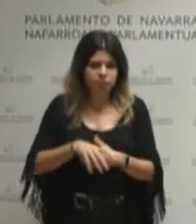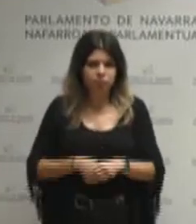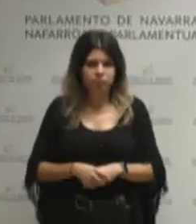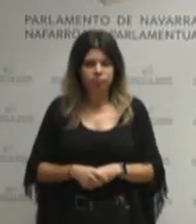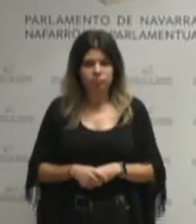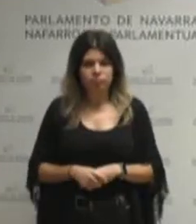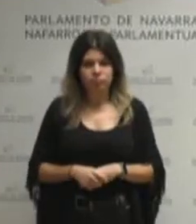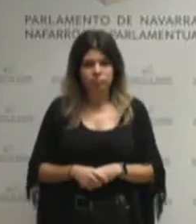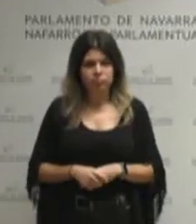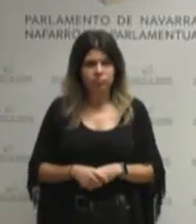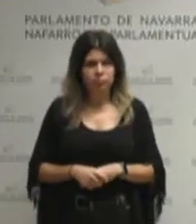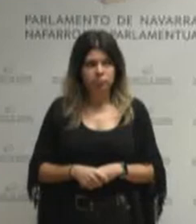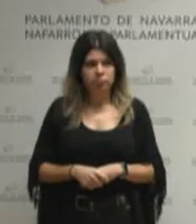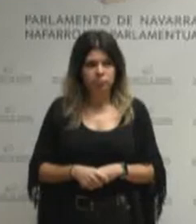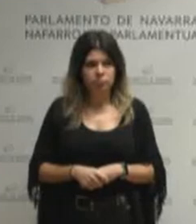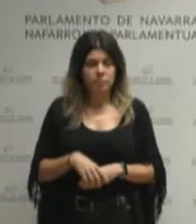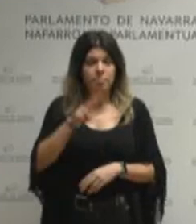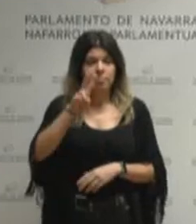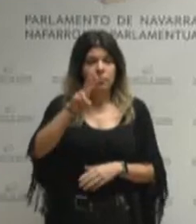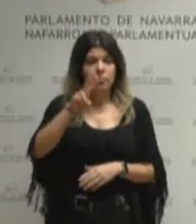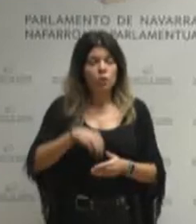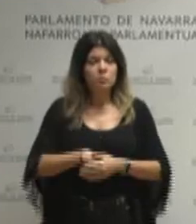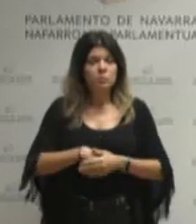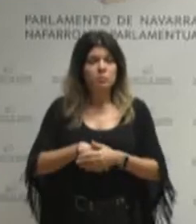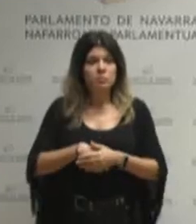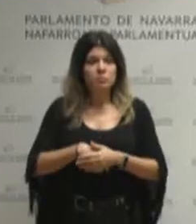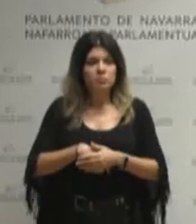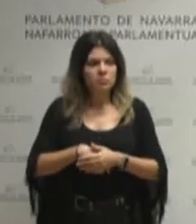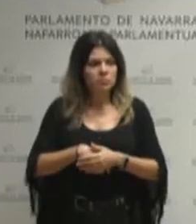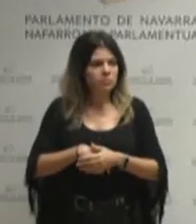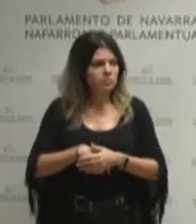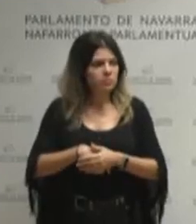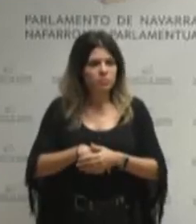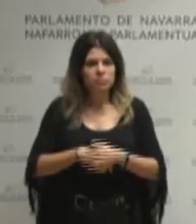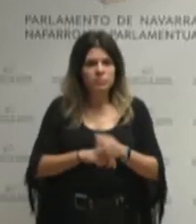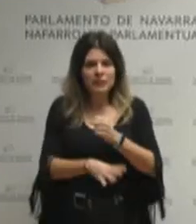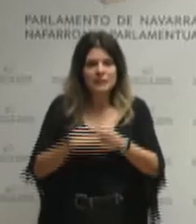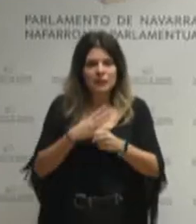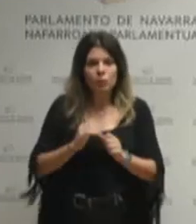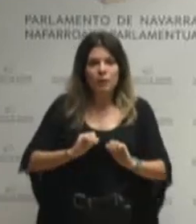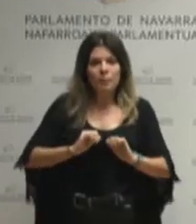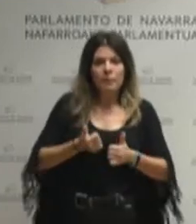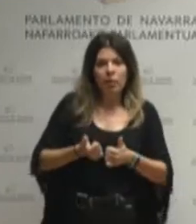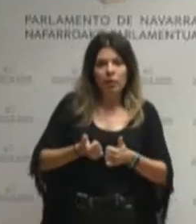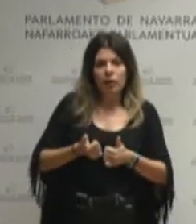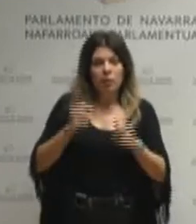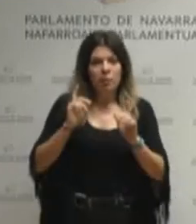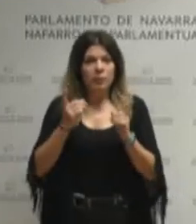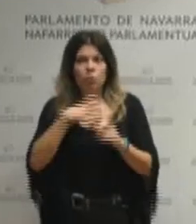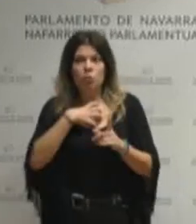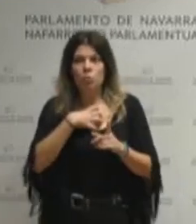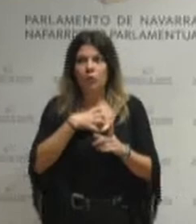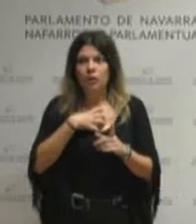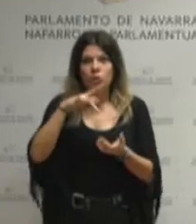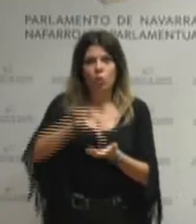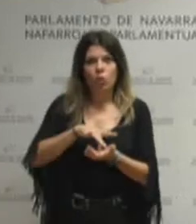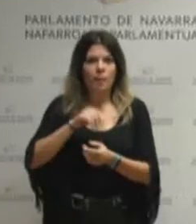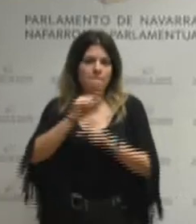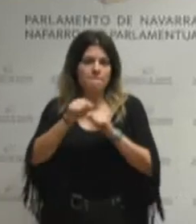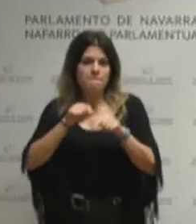bi urte luzez pandemia global batean murgilduta egongo ginenik. Inorke aurrikuzi